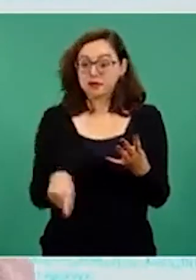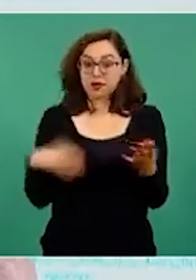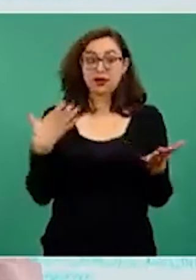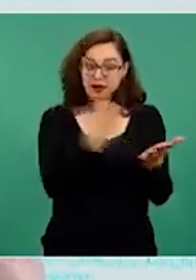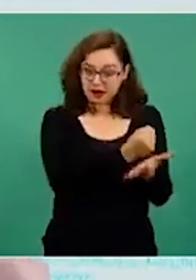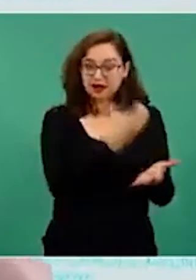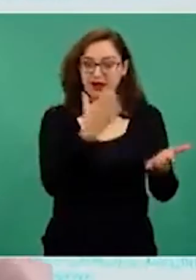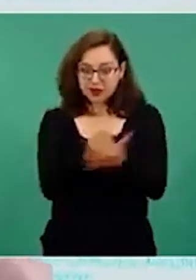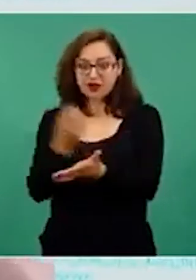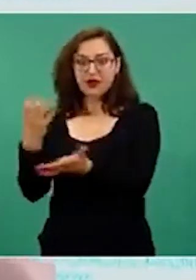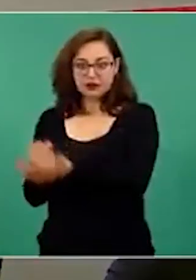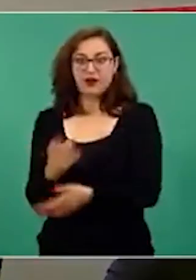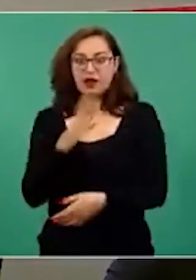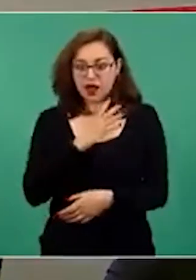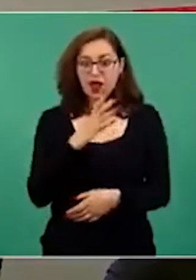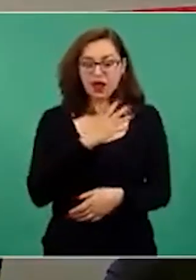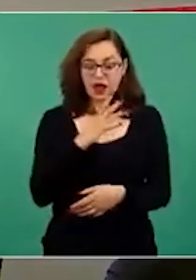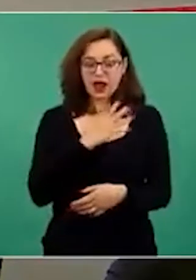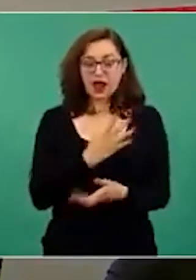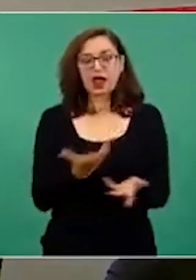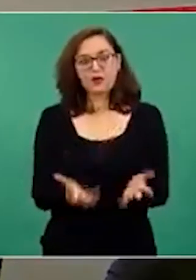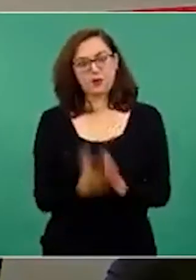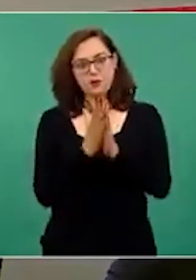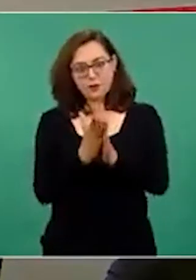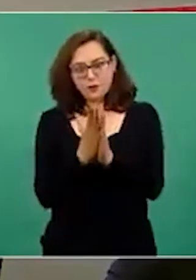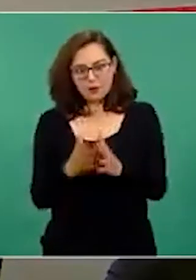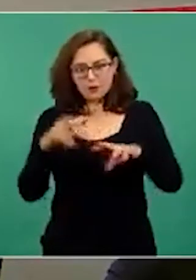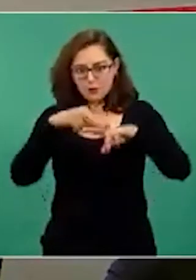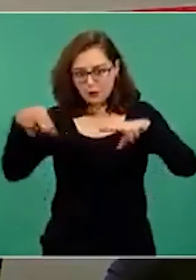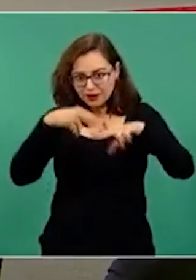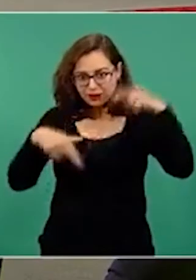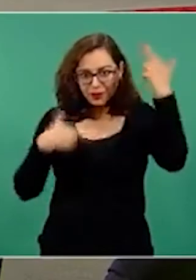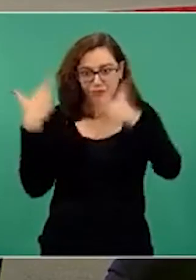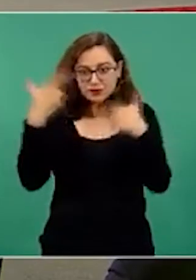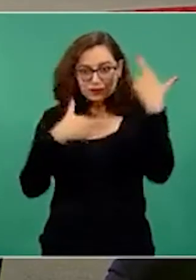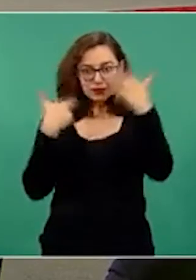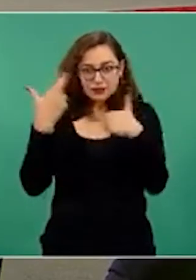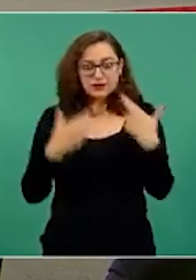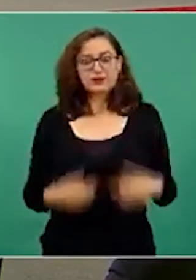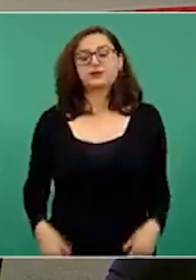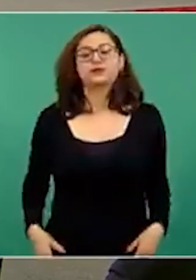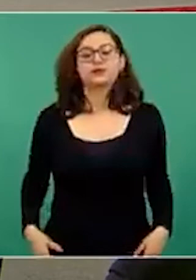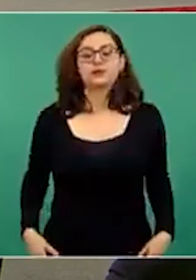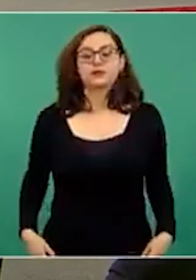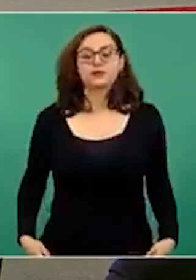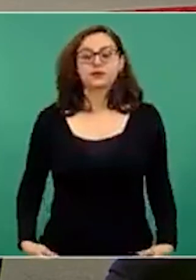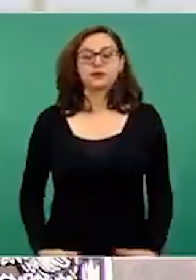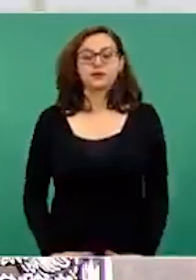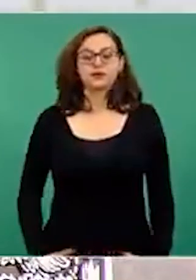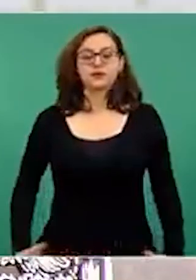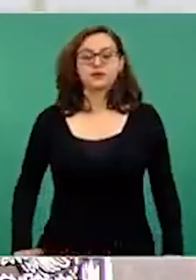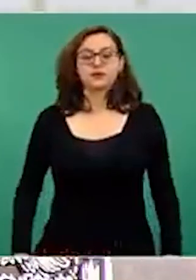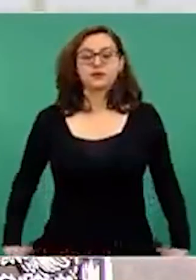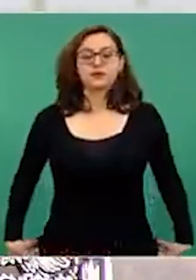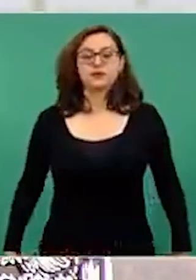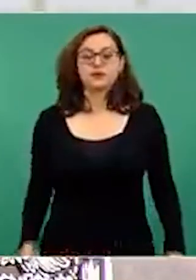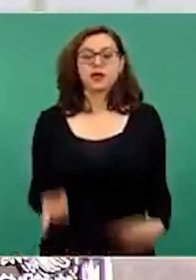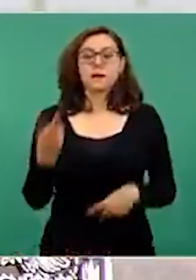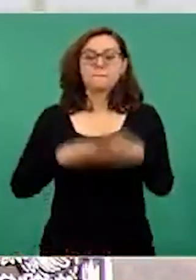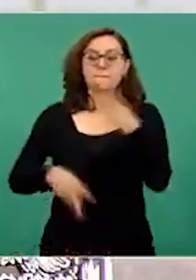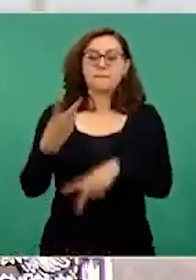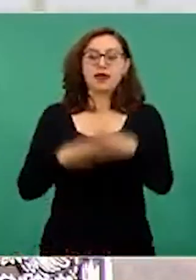Jalisco. Presidente, queremos… aquí está presente la persona que se sacó el rancho en Xochitlpec.